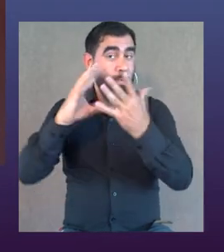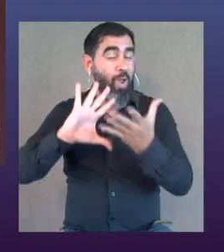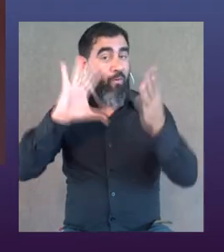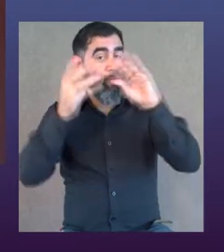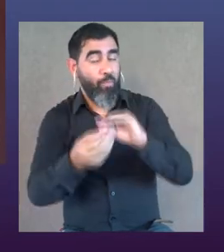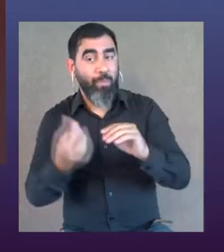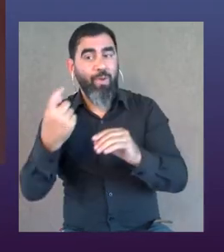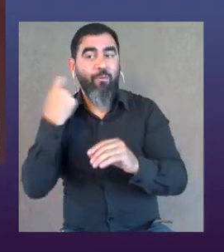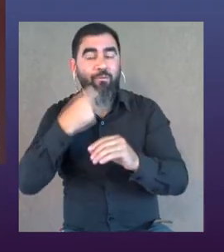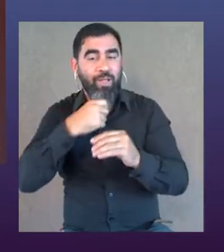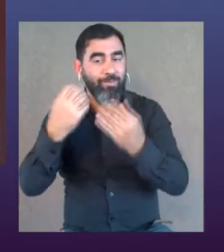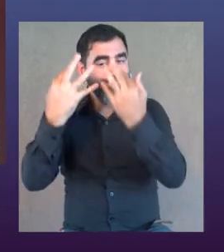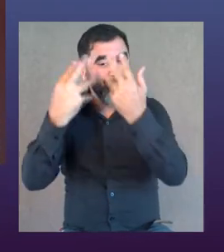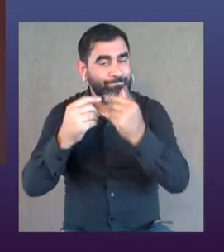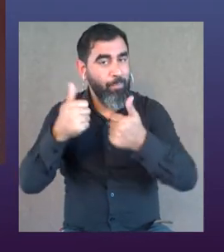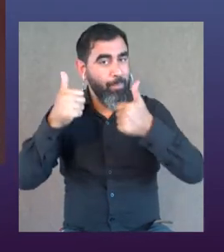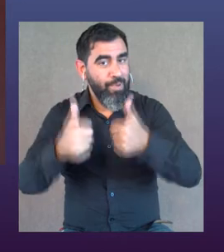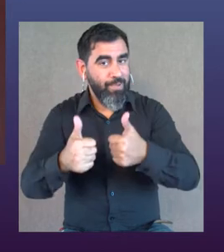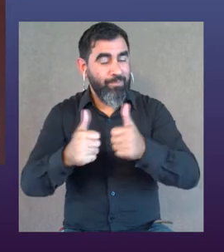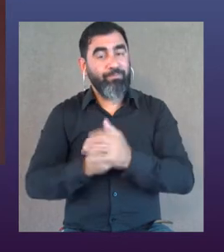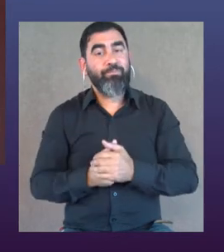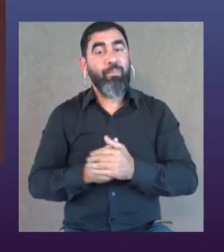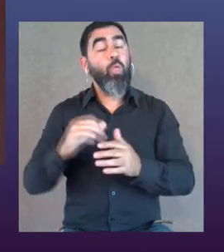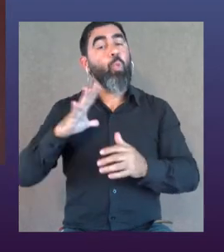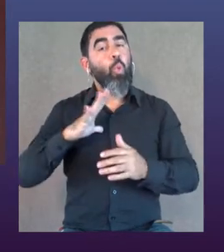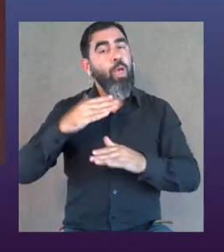Y es medio de nuevo la reforma, pero eso no está contemplado.